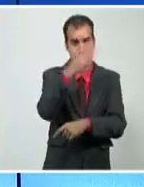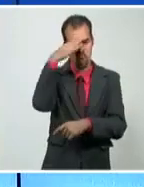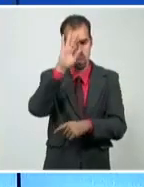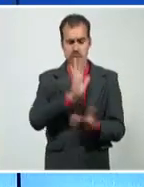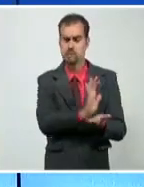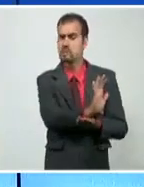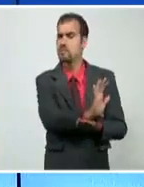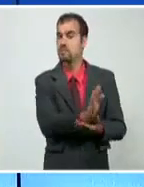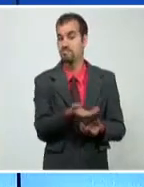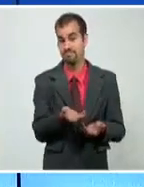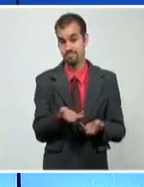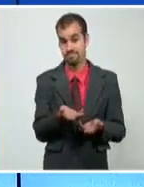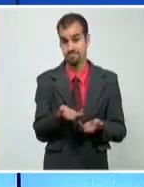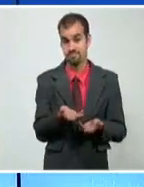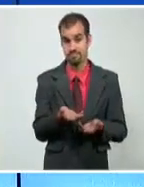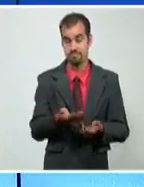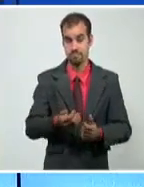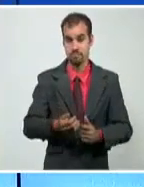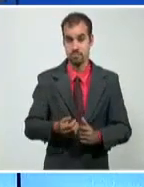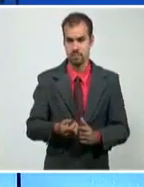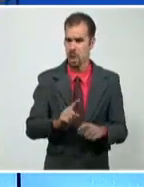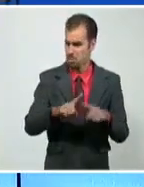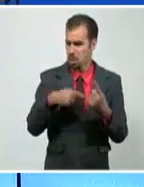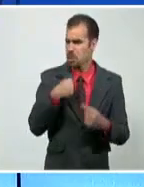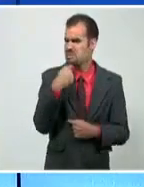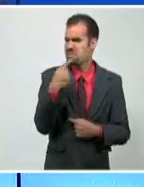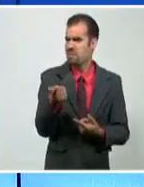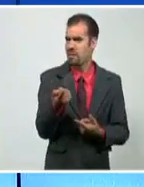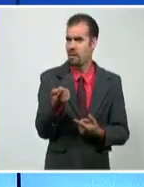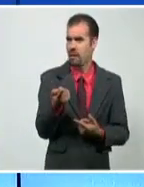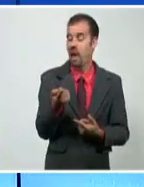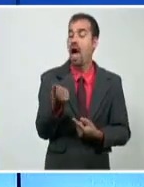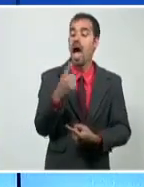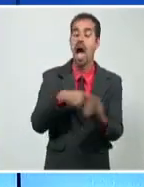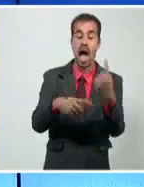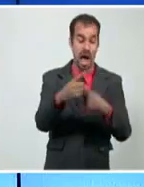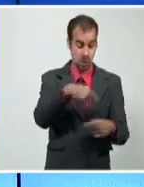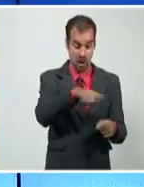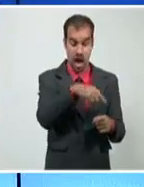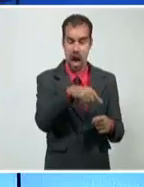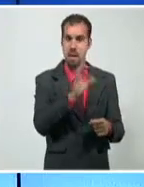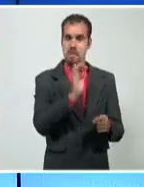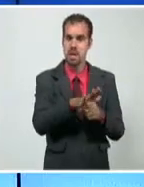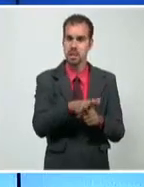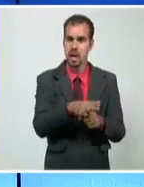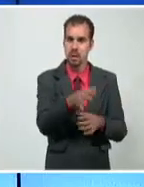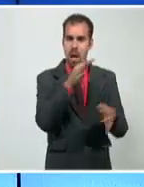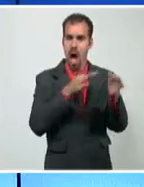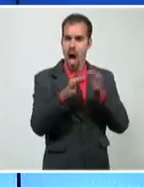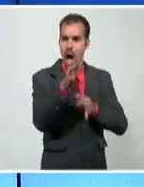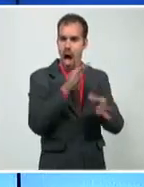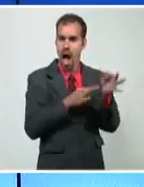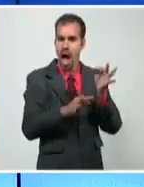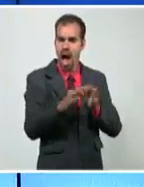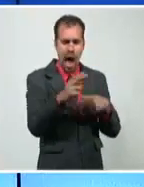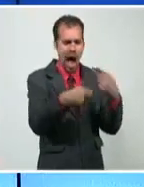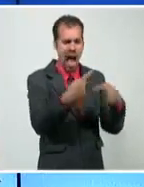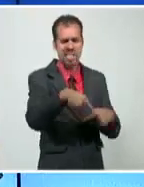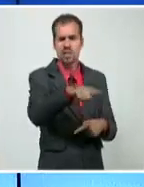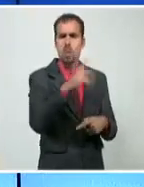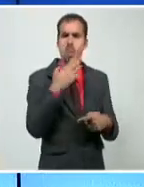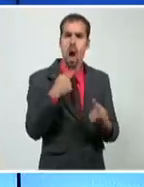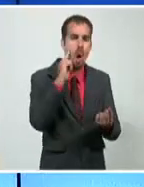¿Saben por qué se los digo? Se los digo porque algunos están comenzando a contarnos qué hacen, cómo dialogan, qué persiguen,